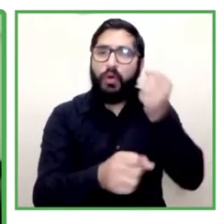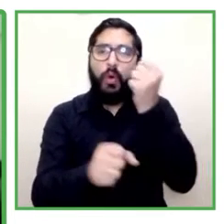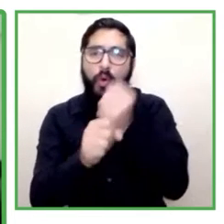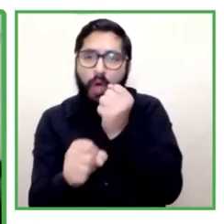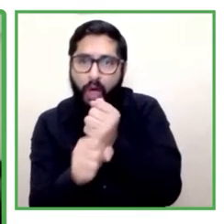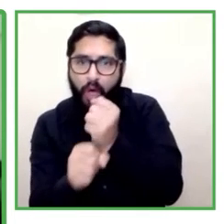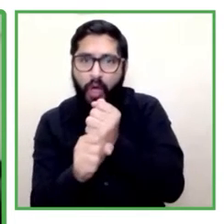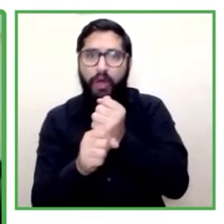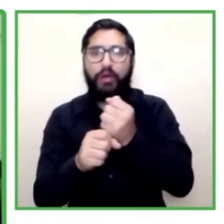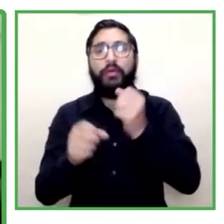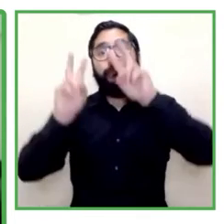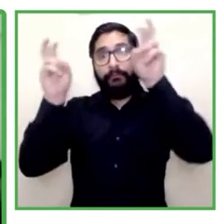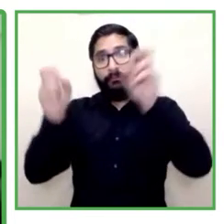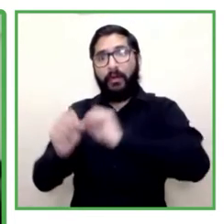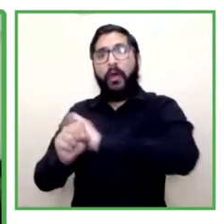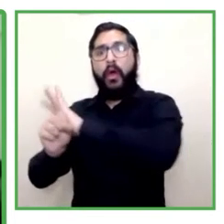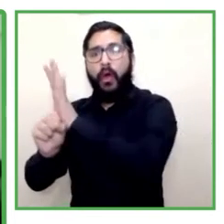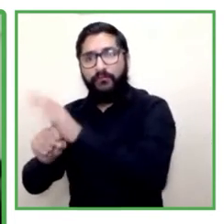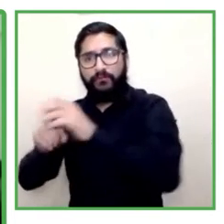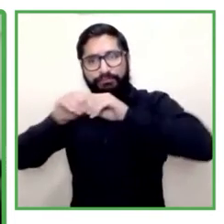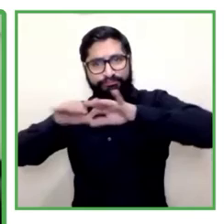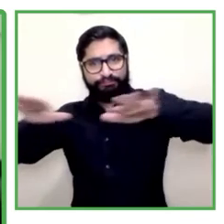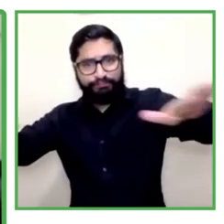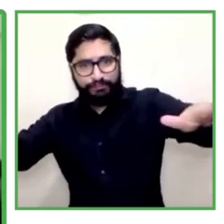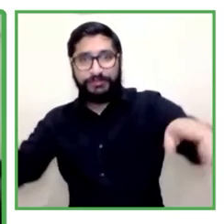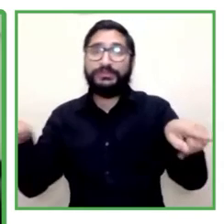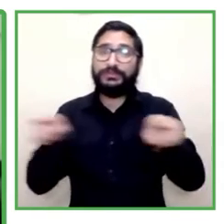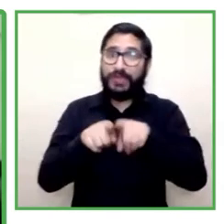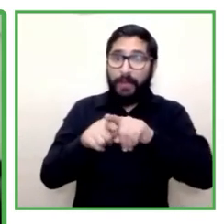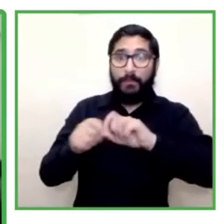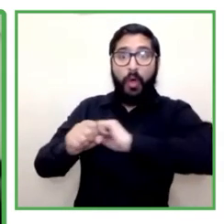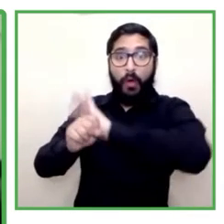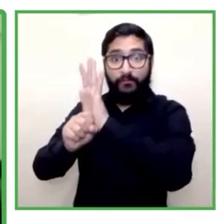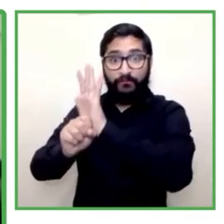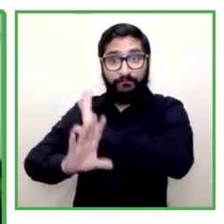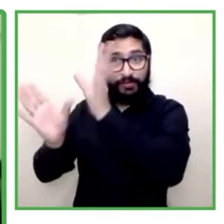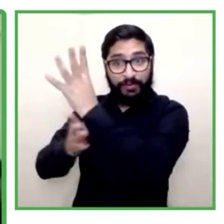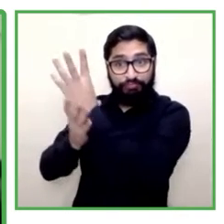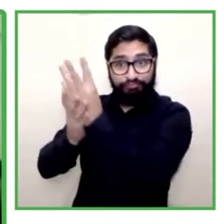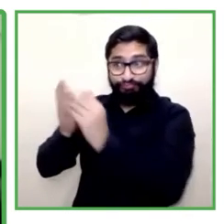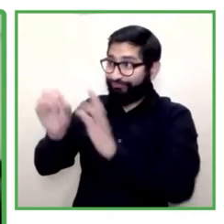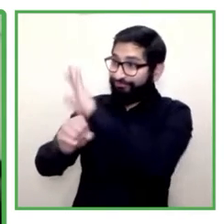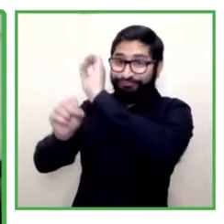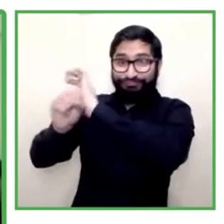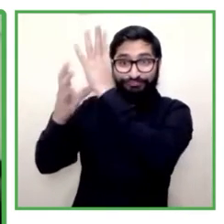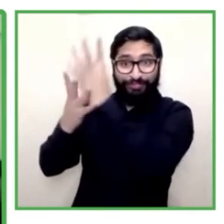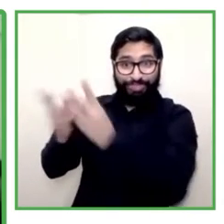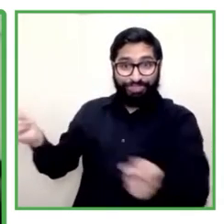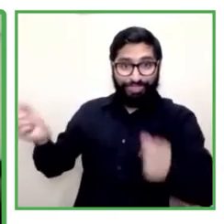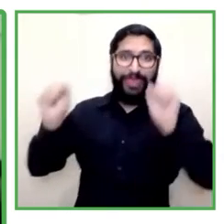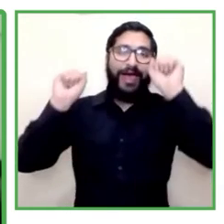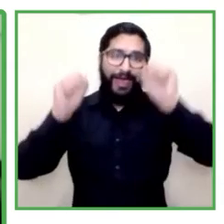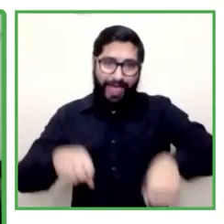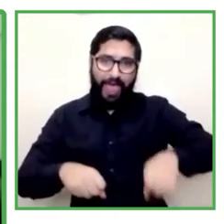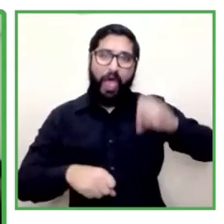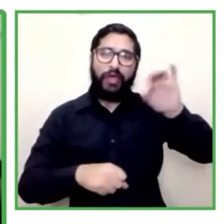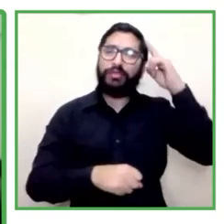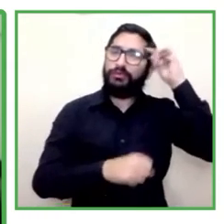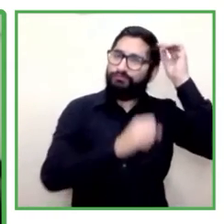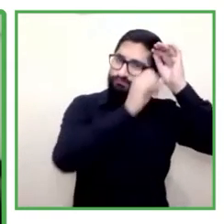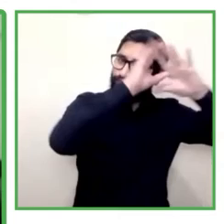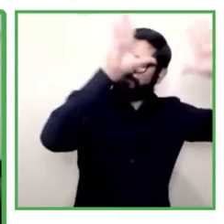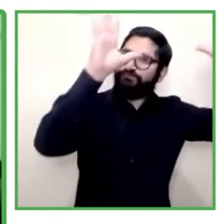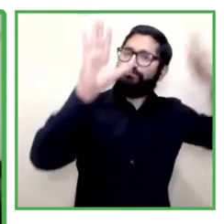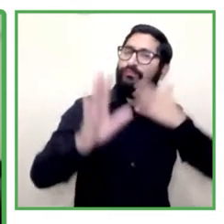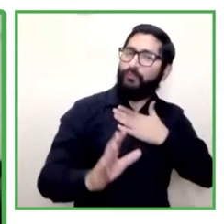La OIT ha ido identificando que necesitamos facilitar y redoblar los esfuerzos por el